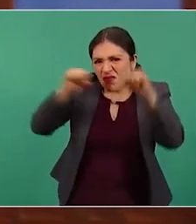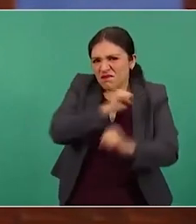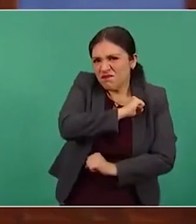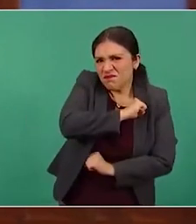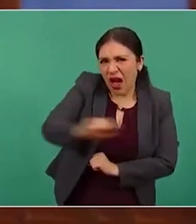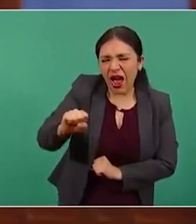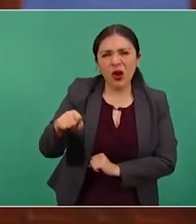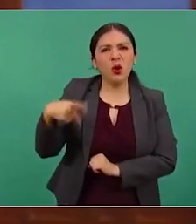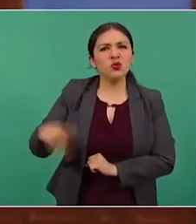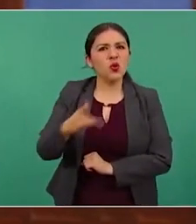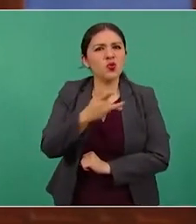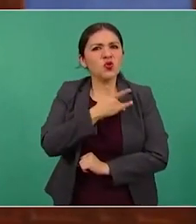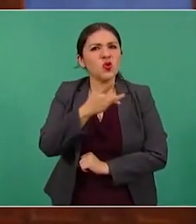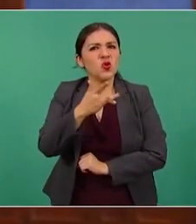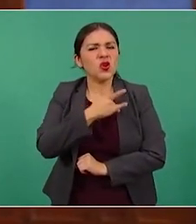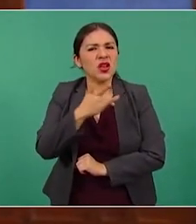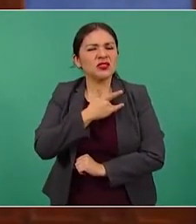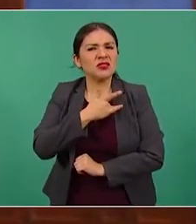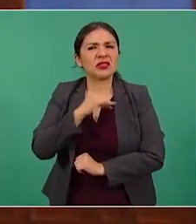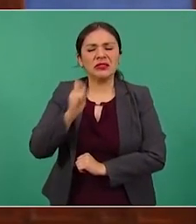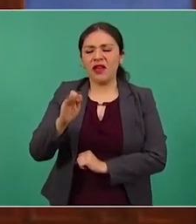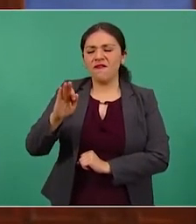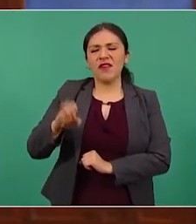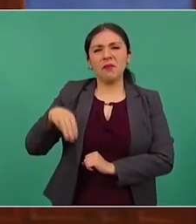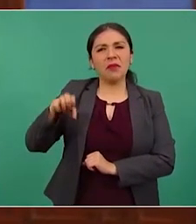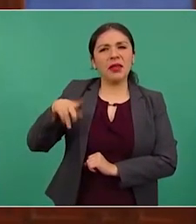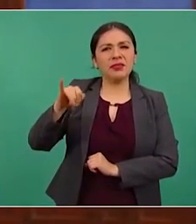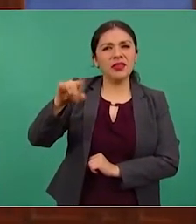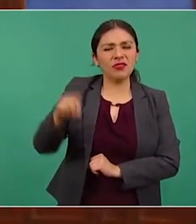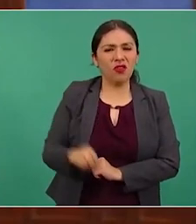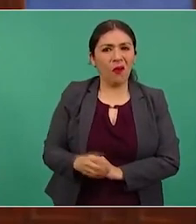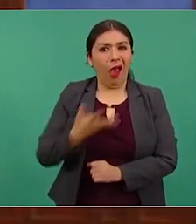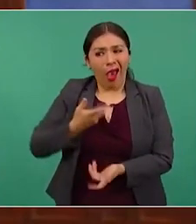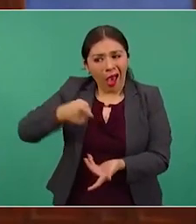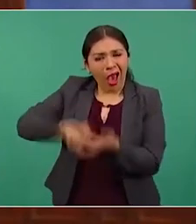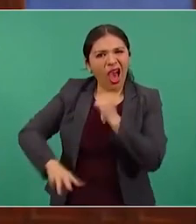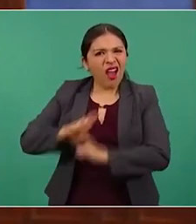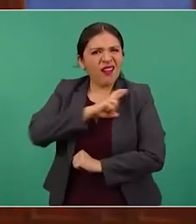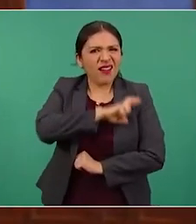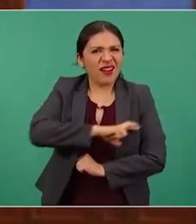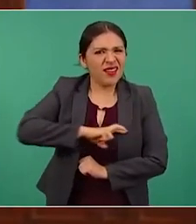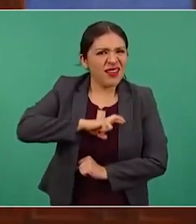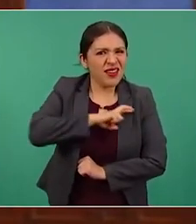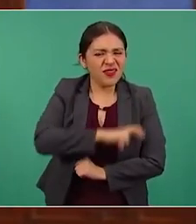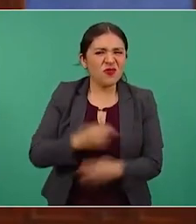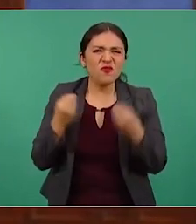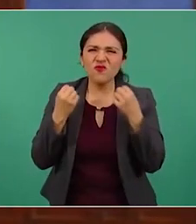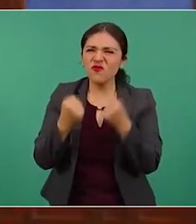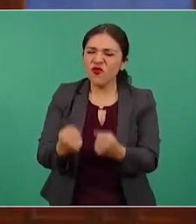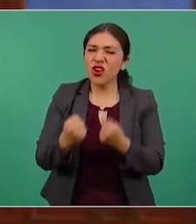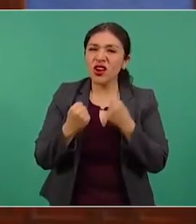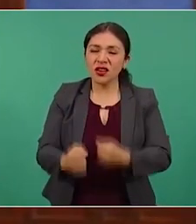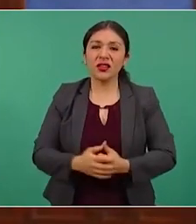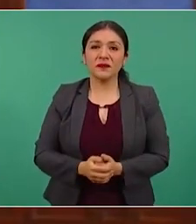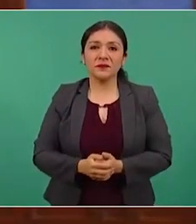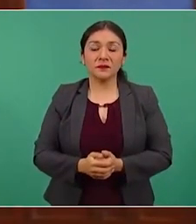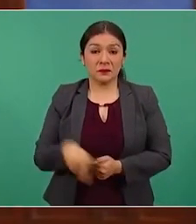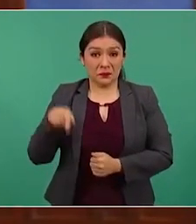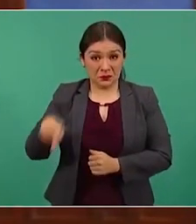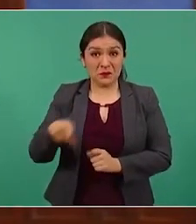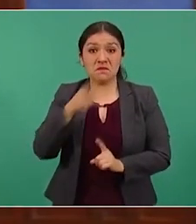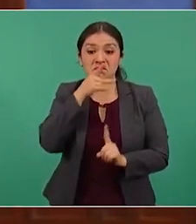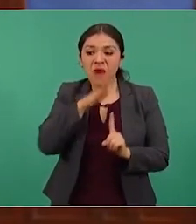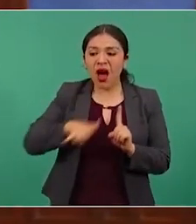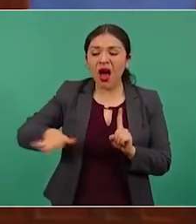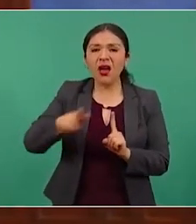corazón fementido, rencoroso, padre de gentes